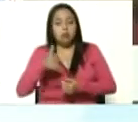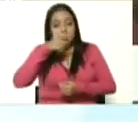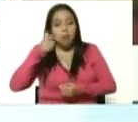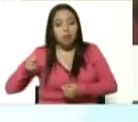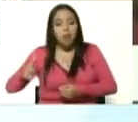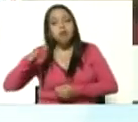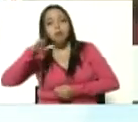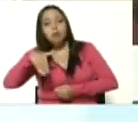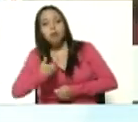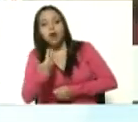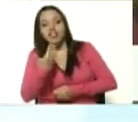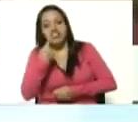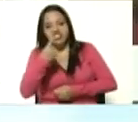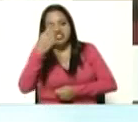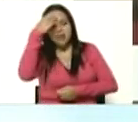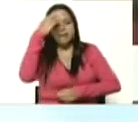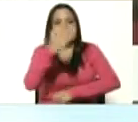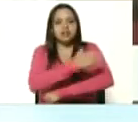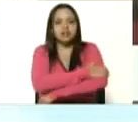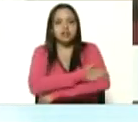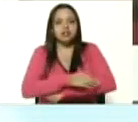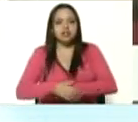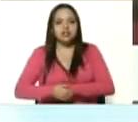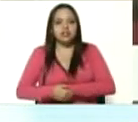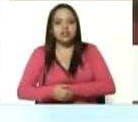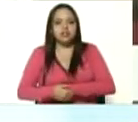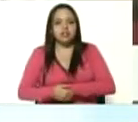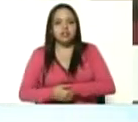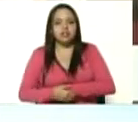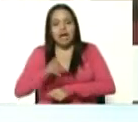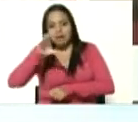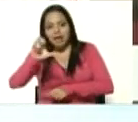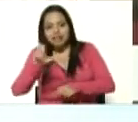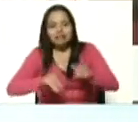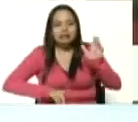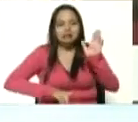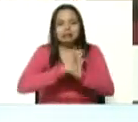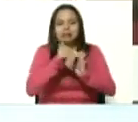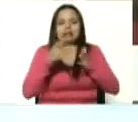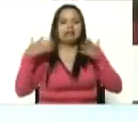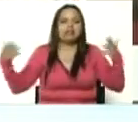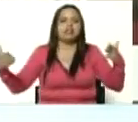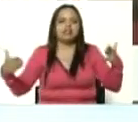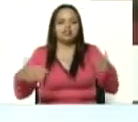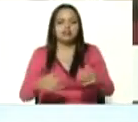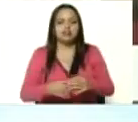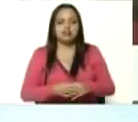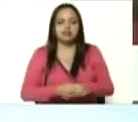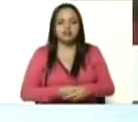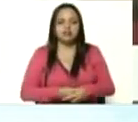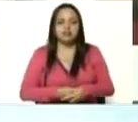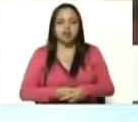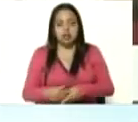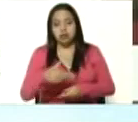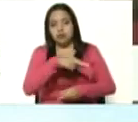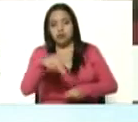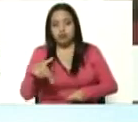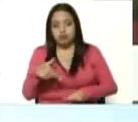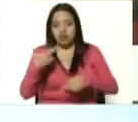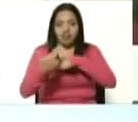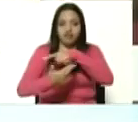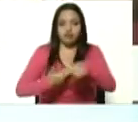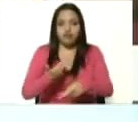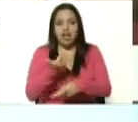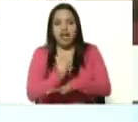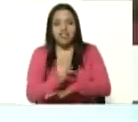dice el lema de la milicia bolivariana la patria se crece y nosotros los revolucionarios que estamos en